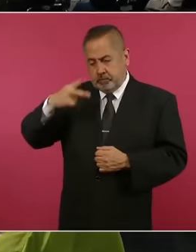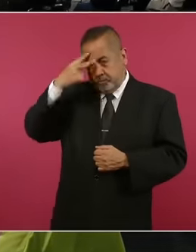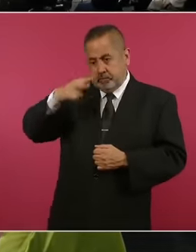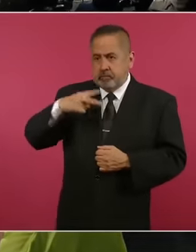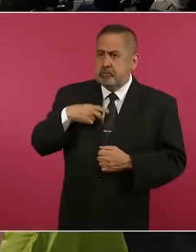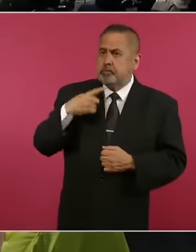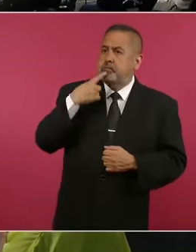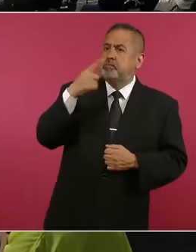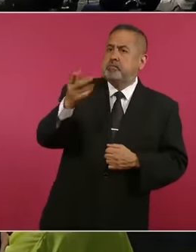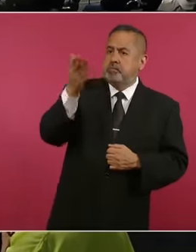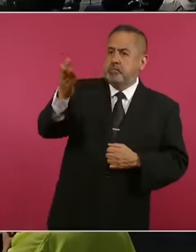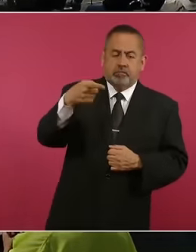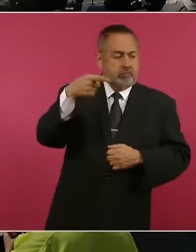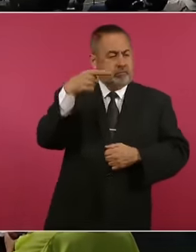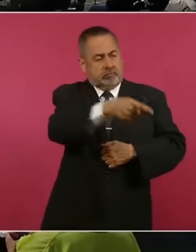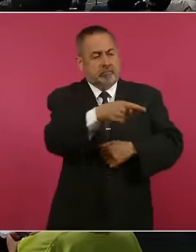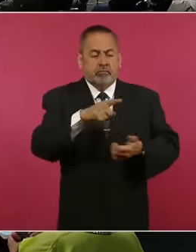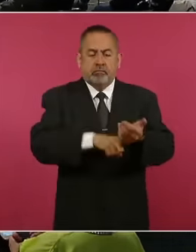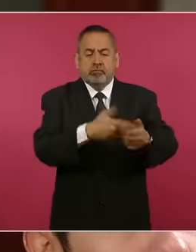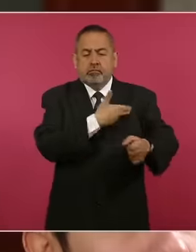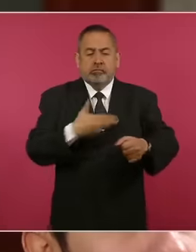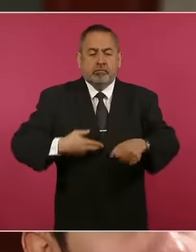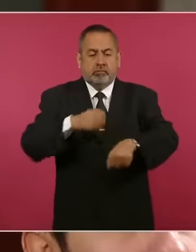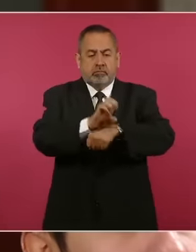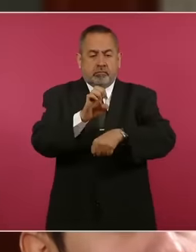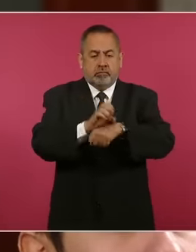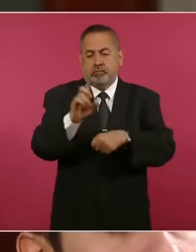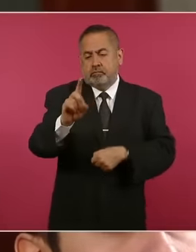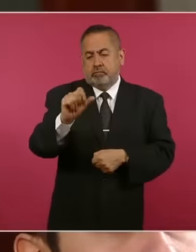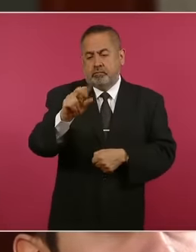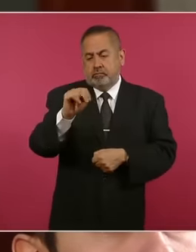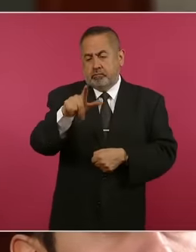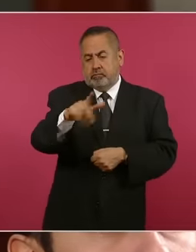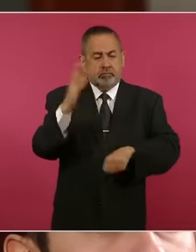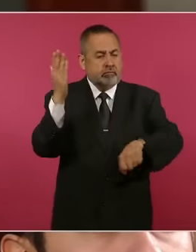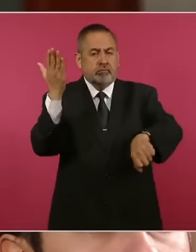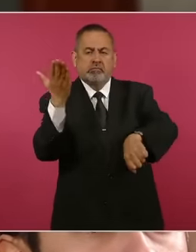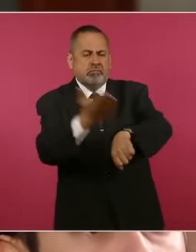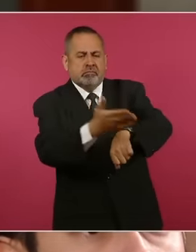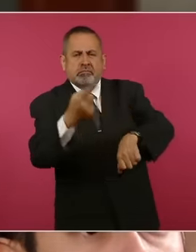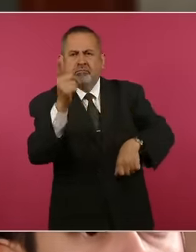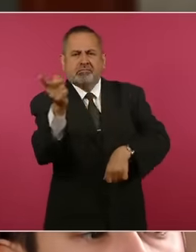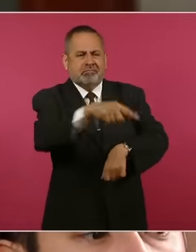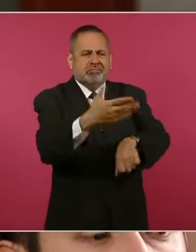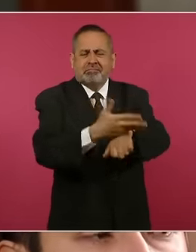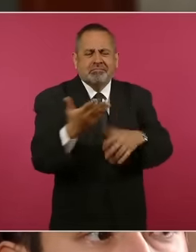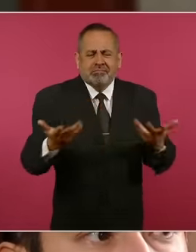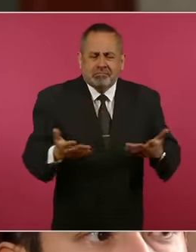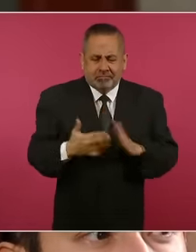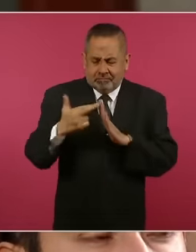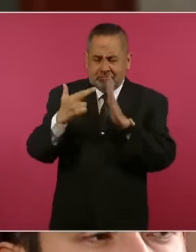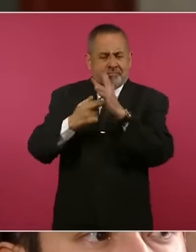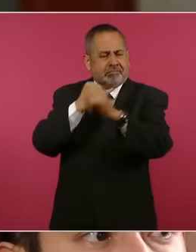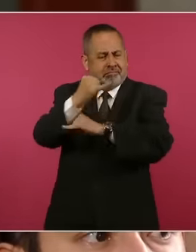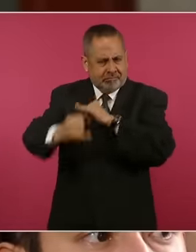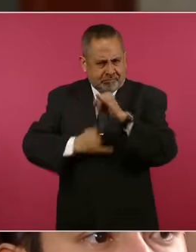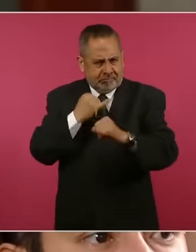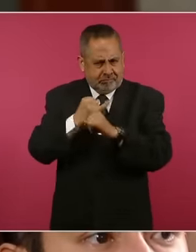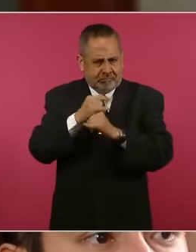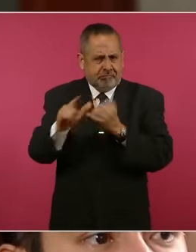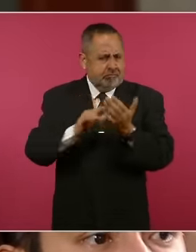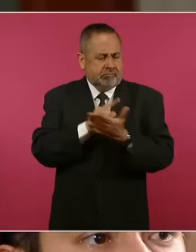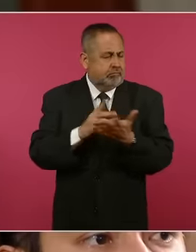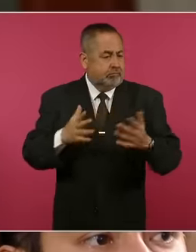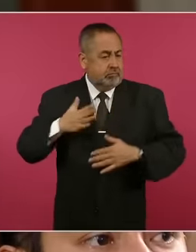el presidente de Ecuador, Daniel Novoa? Y si, apegándonos al marco internacional, ¿es viable que esta denuncia que hoy se